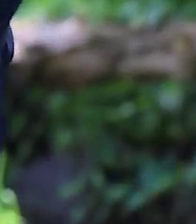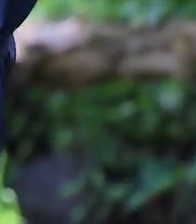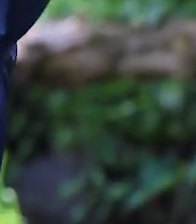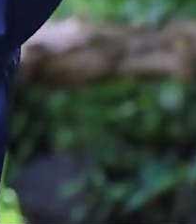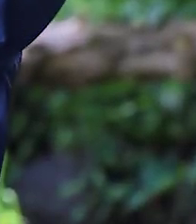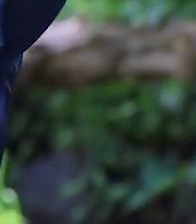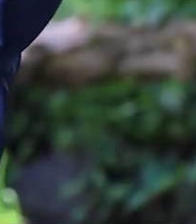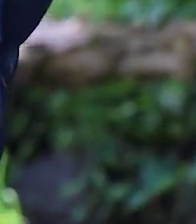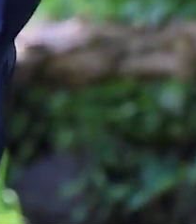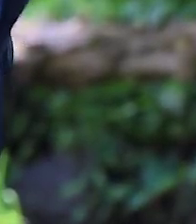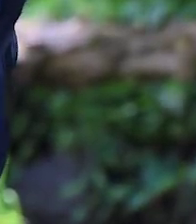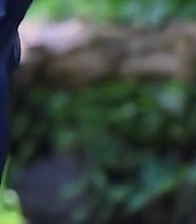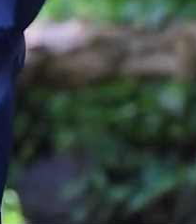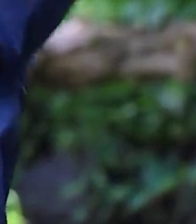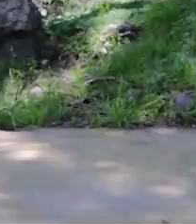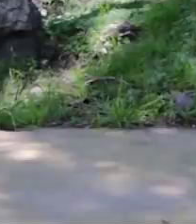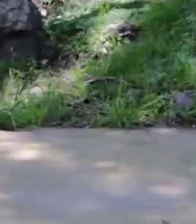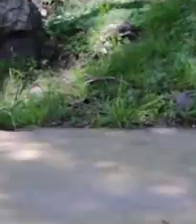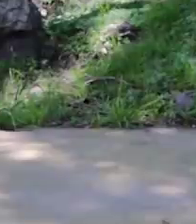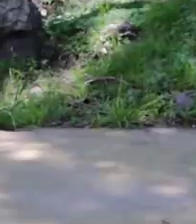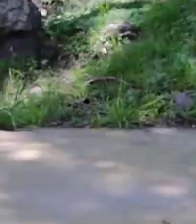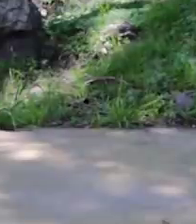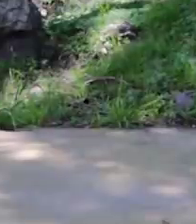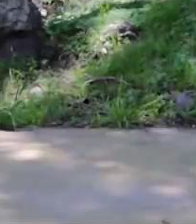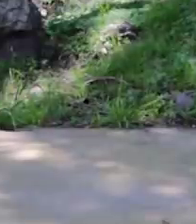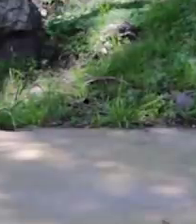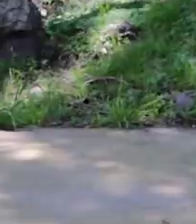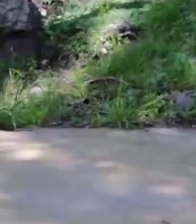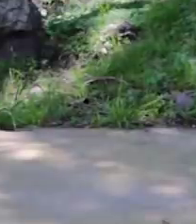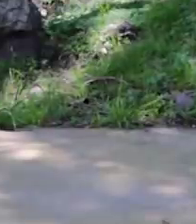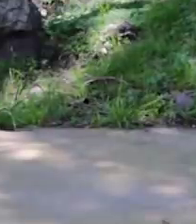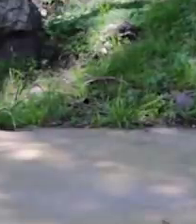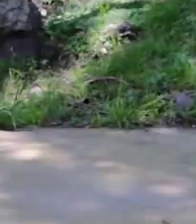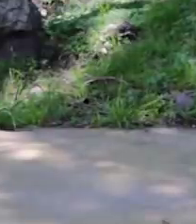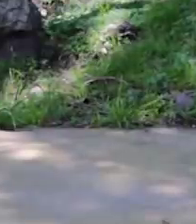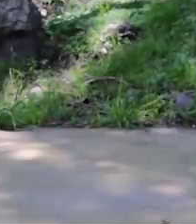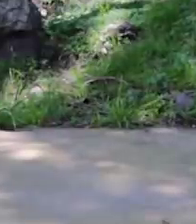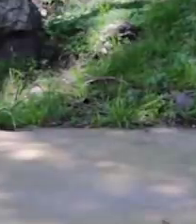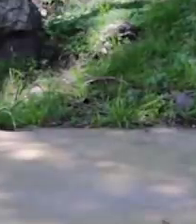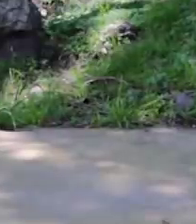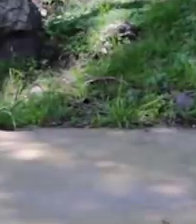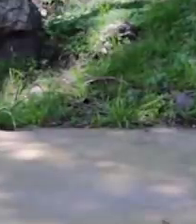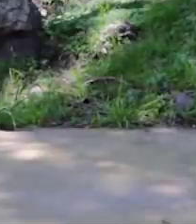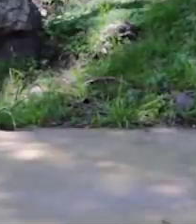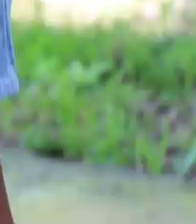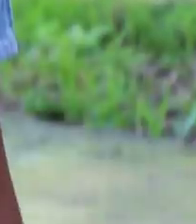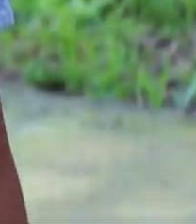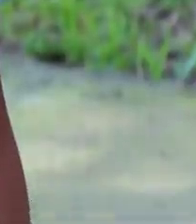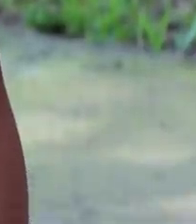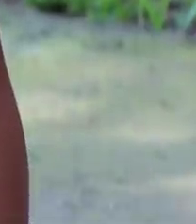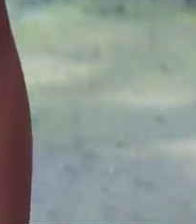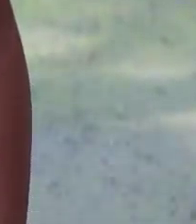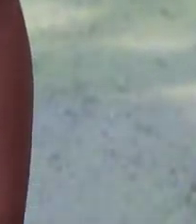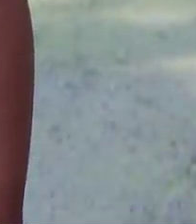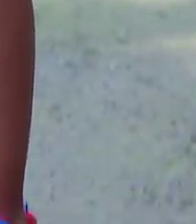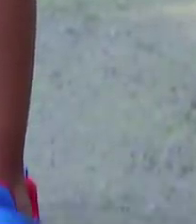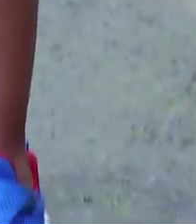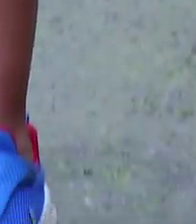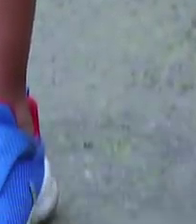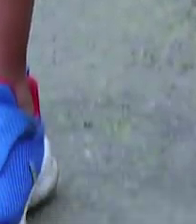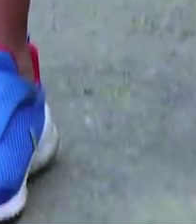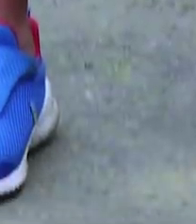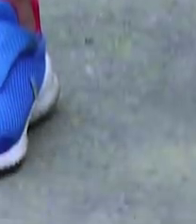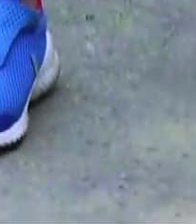Muy bien. Claro que sí. Bien. Descansamos, Jair. Bajamos los brazos.